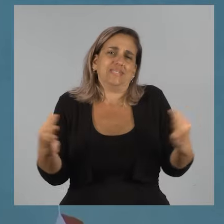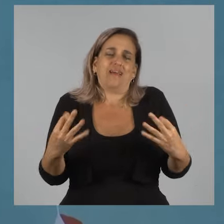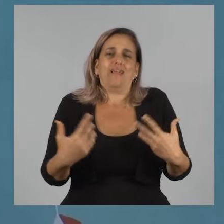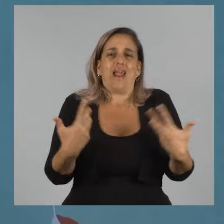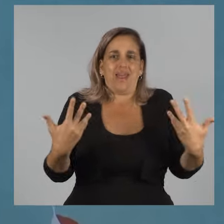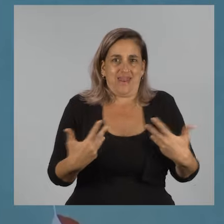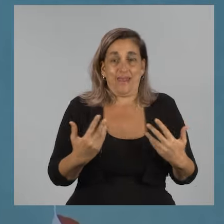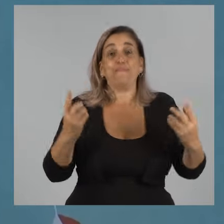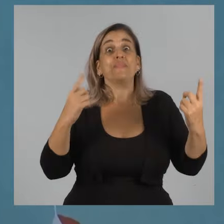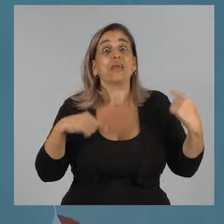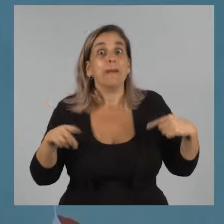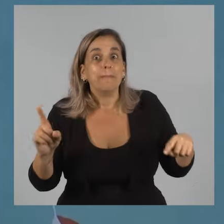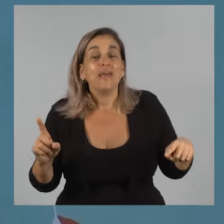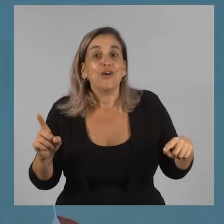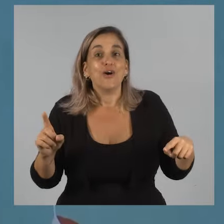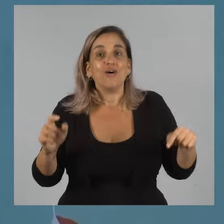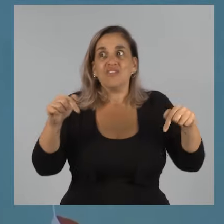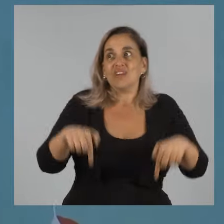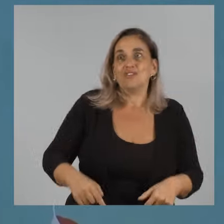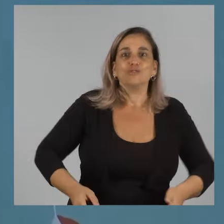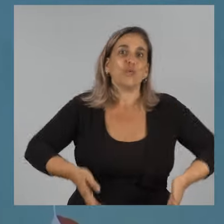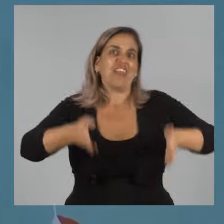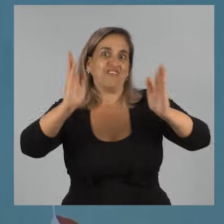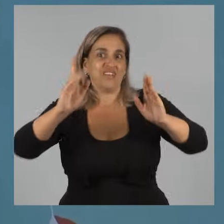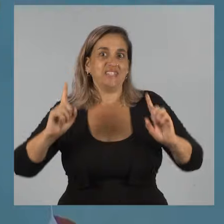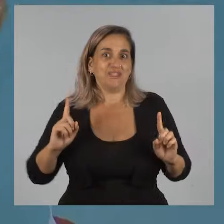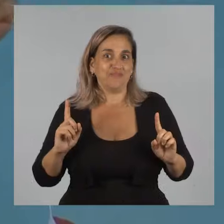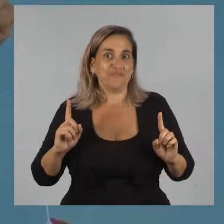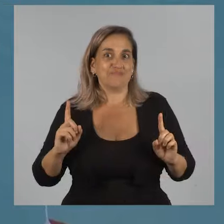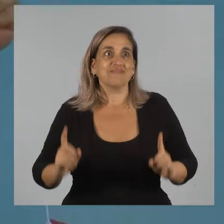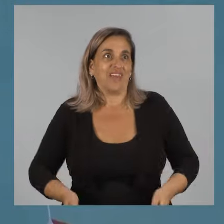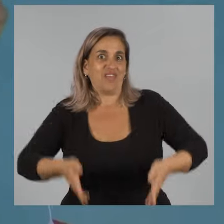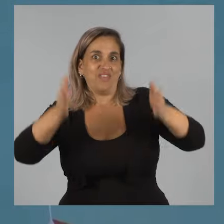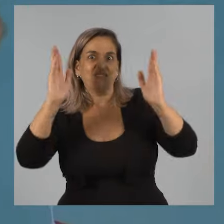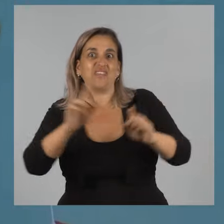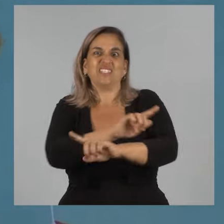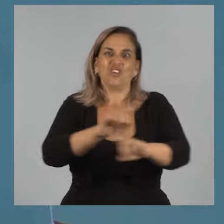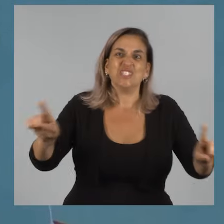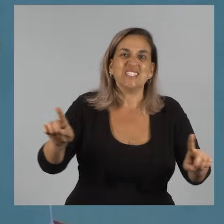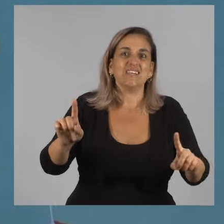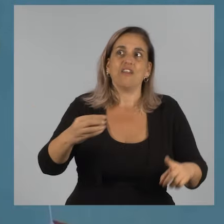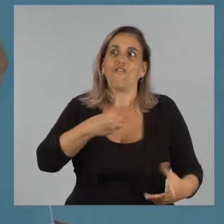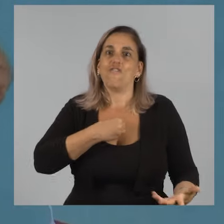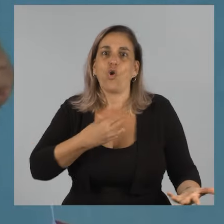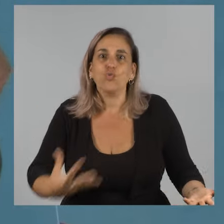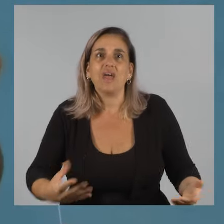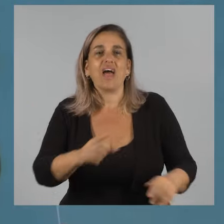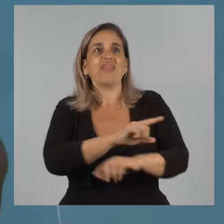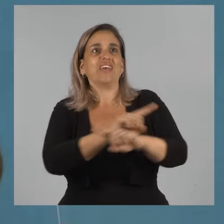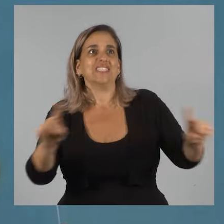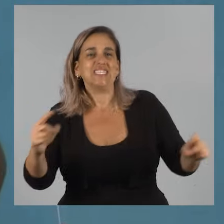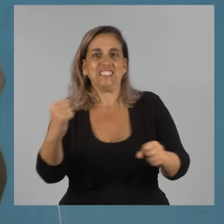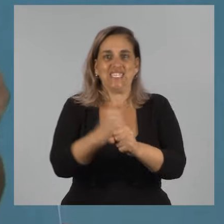alegría. Ahora, esto es un edificio, el edificio sin voluntad,